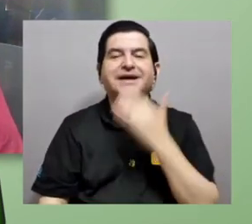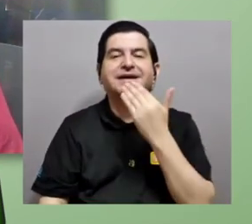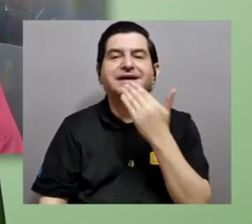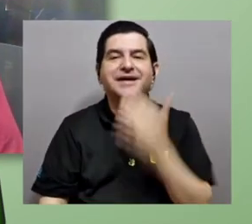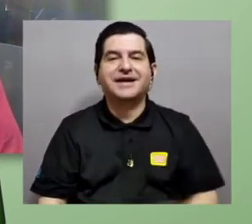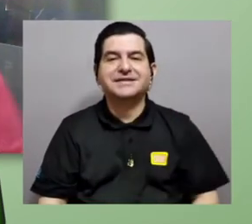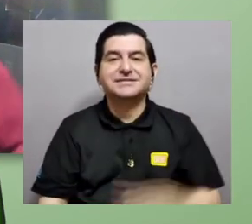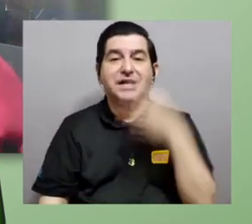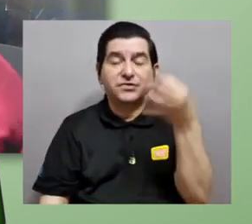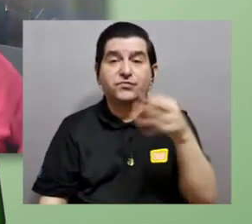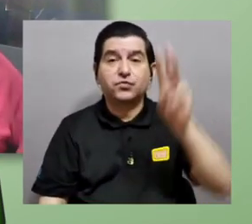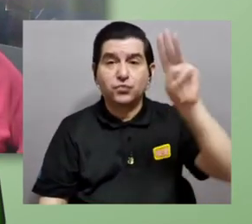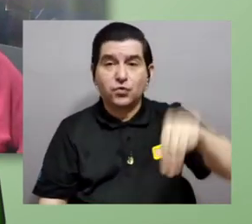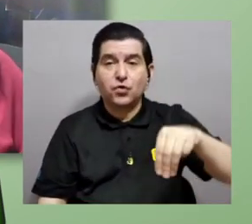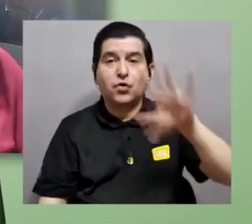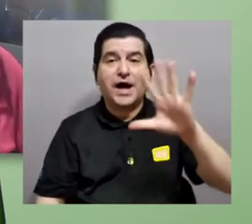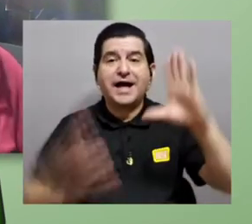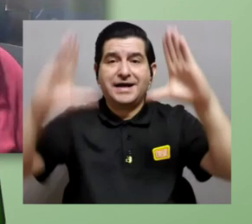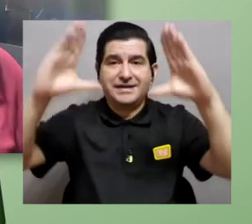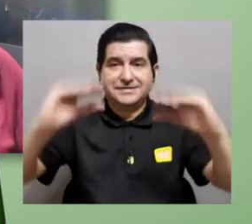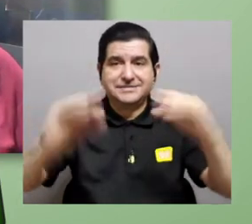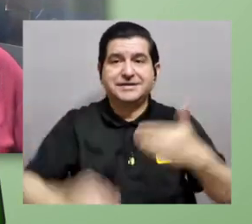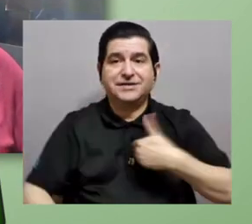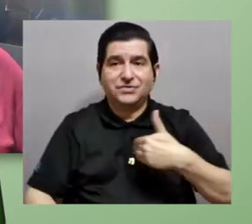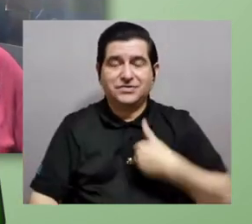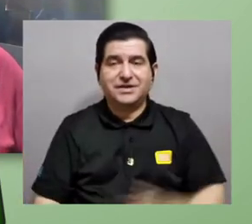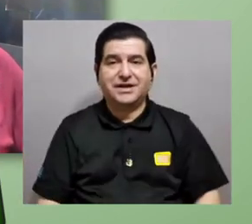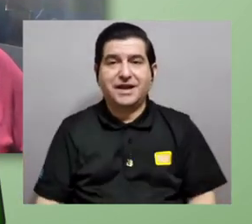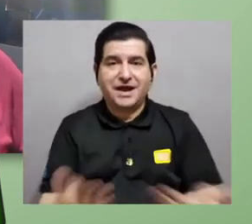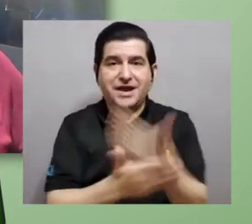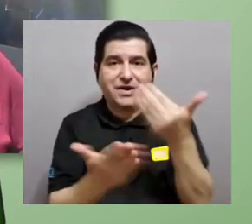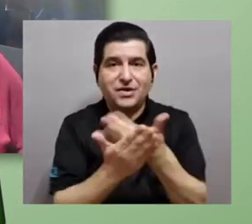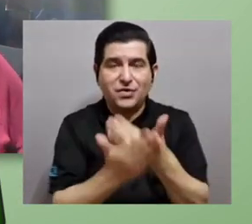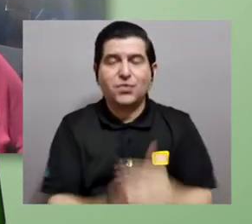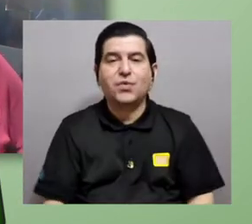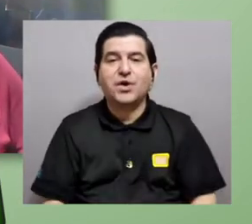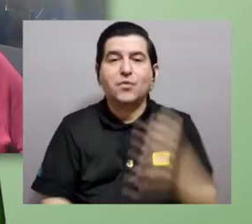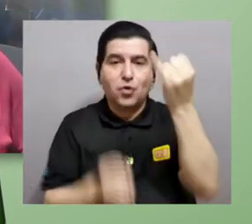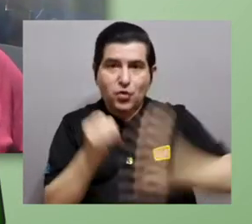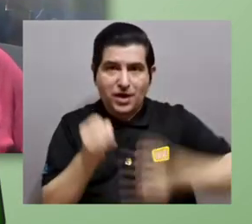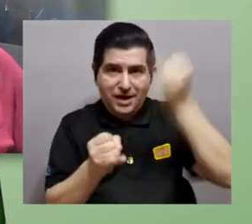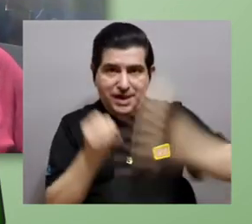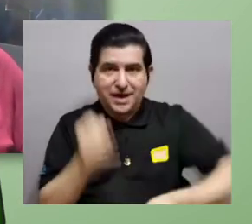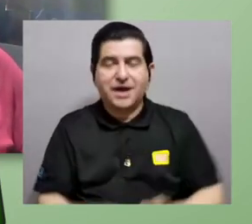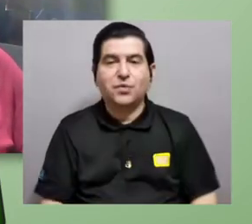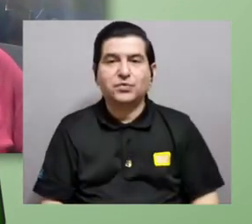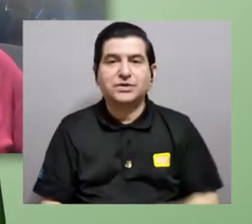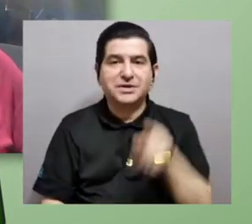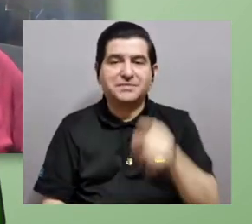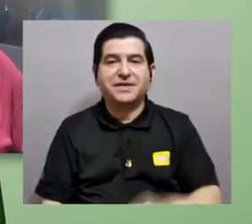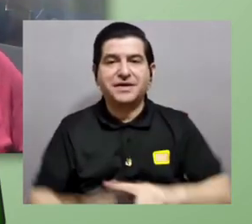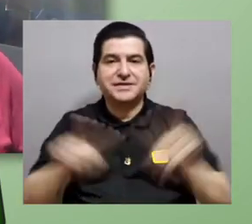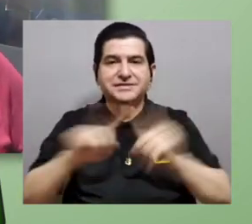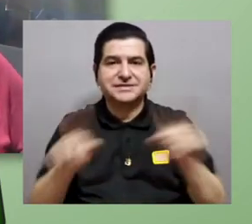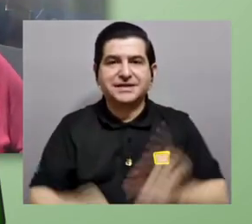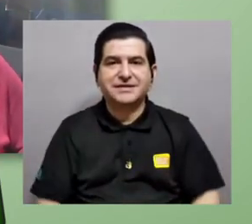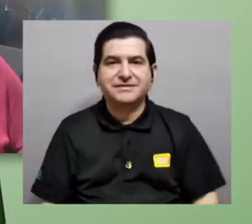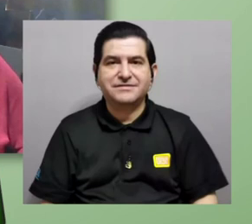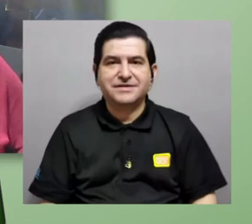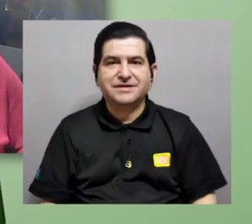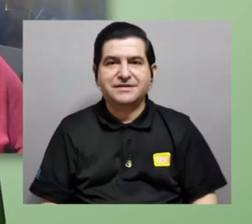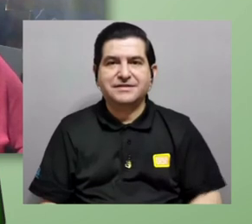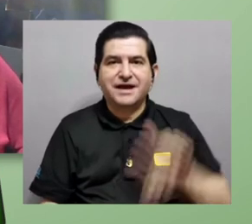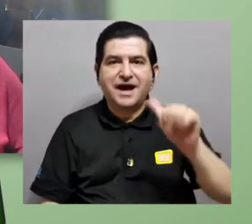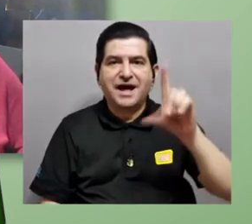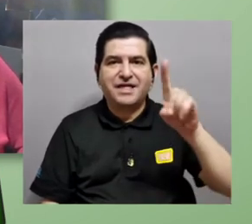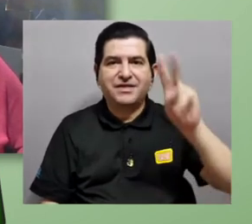gracias a las 5 de la tarde tenemos aquí una nueva emisión y la última de esta serie